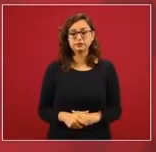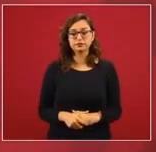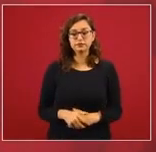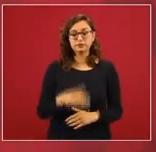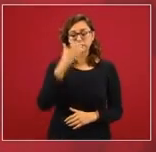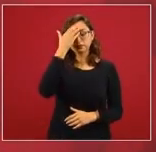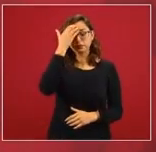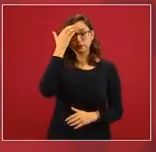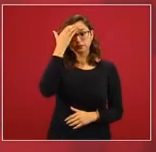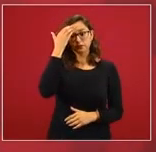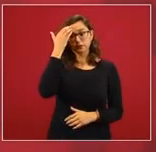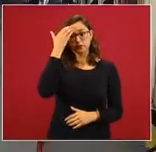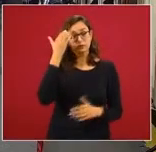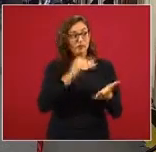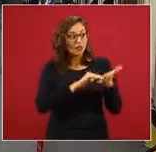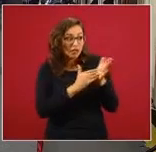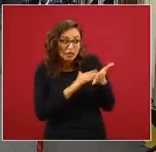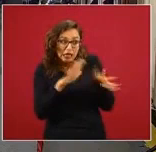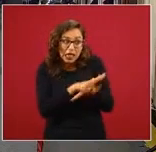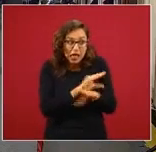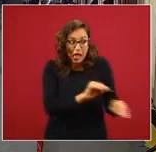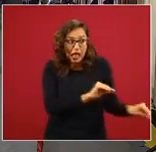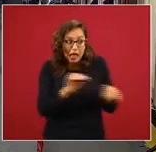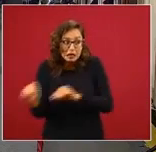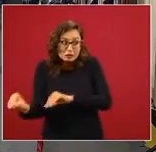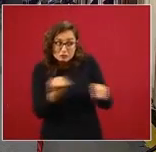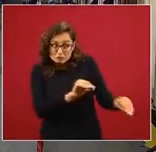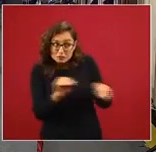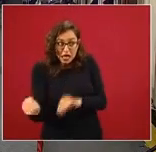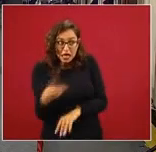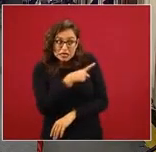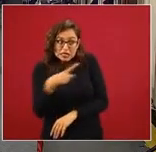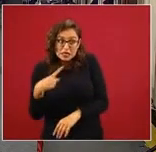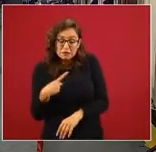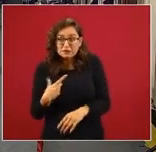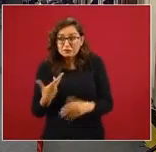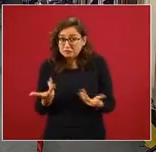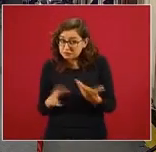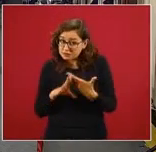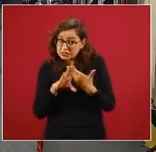evitar cosas indebidas como cambiarse de bancada. Sí, pero